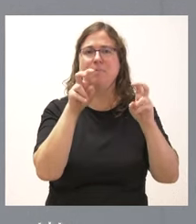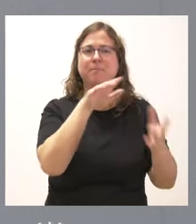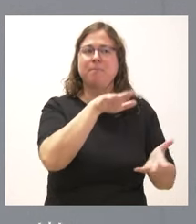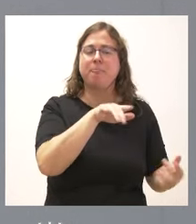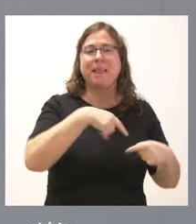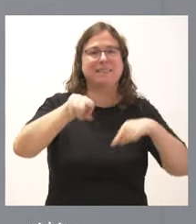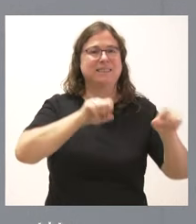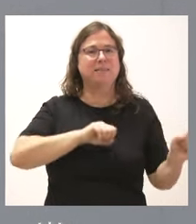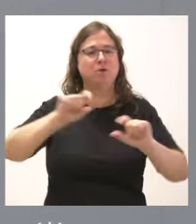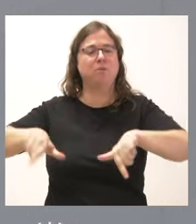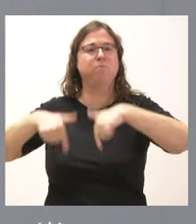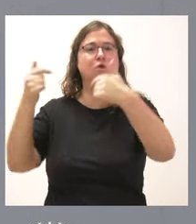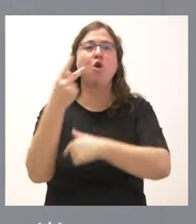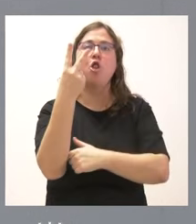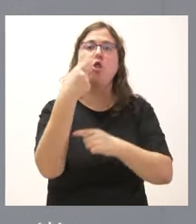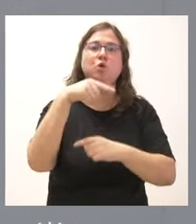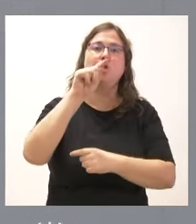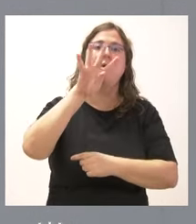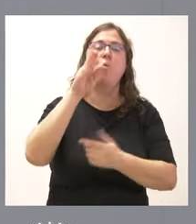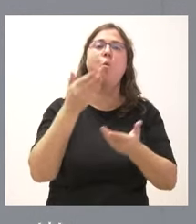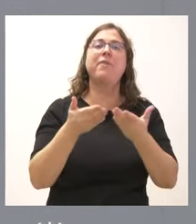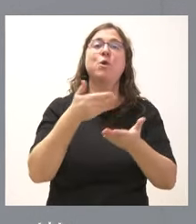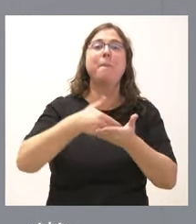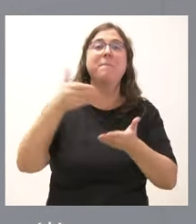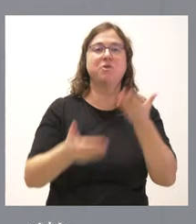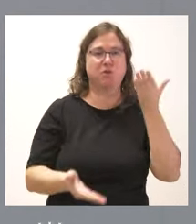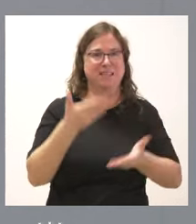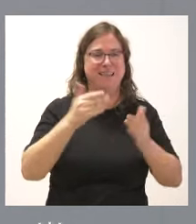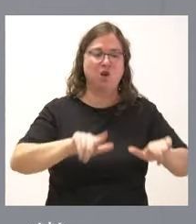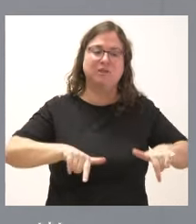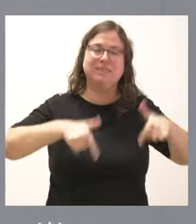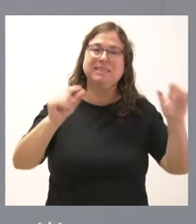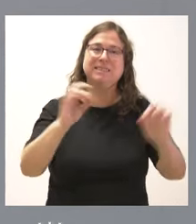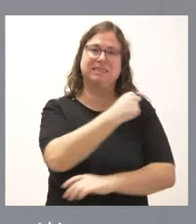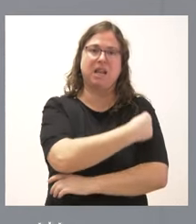el transporte y la eliminación de 2,4 millones de kilos anuales de residuos sanitarios.